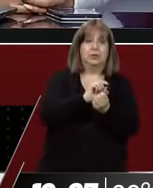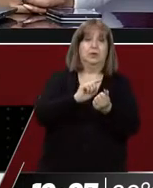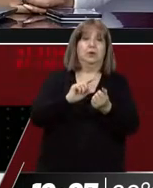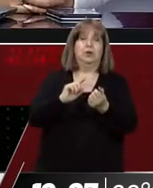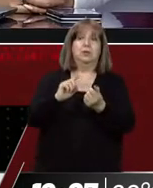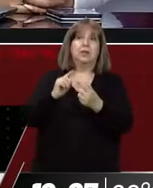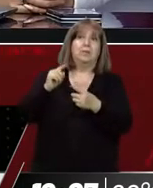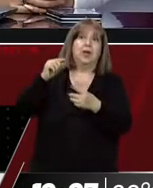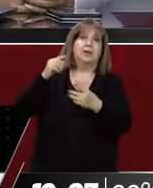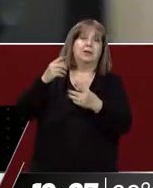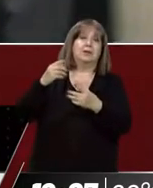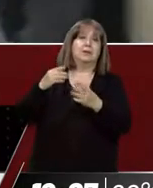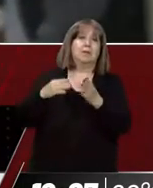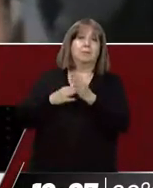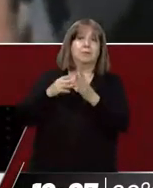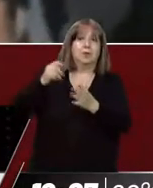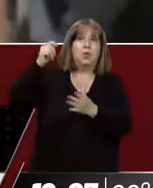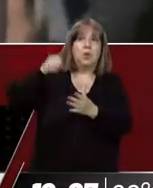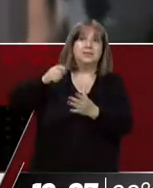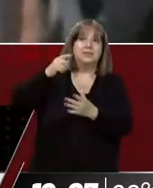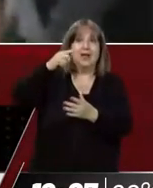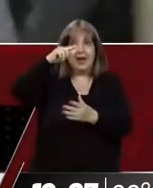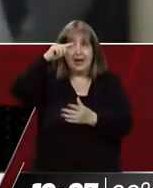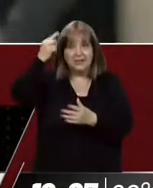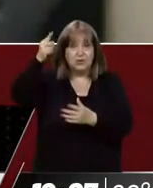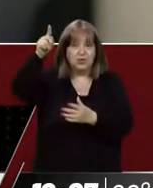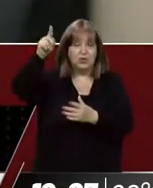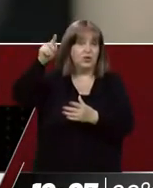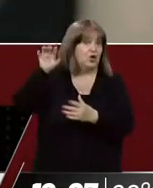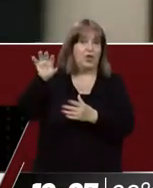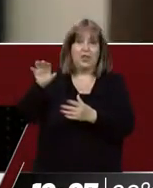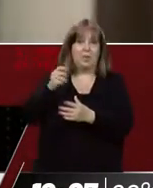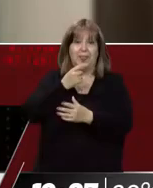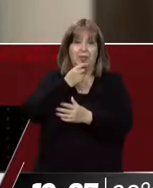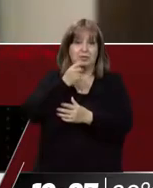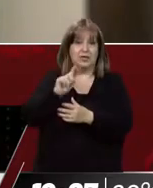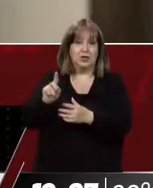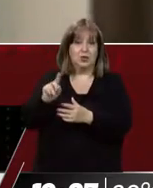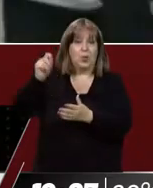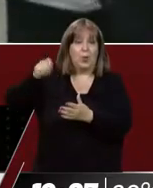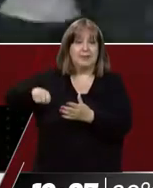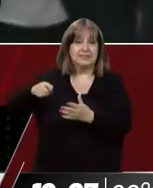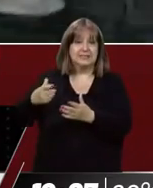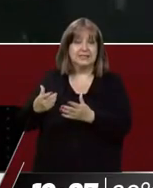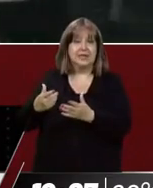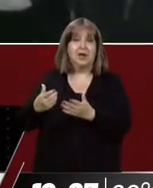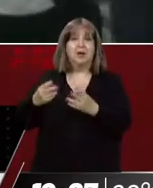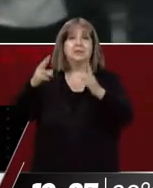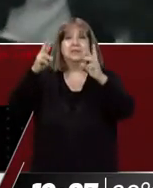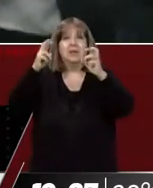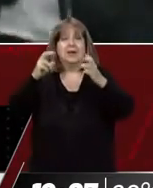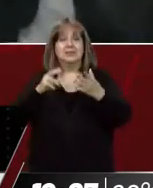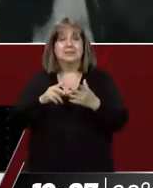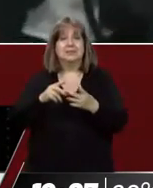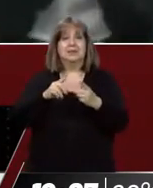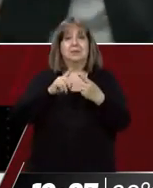la Nación quien intervenga y de alguna manera controle en qué términos se nos pretende condenar tanto